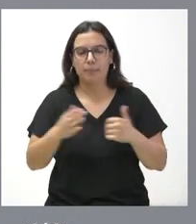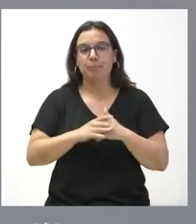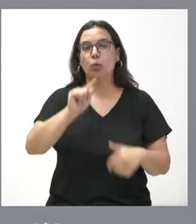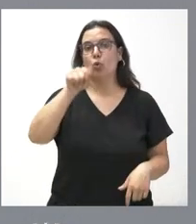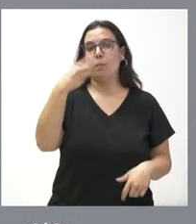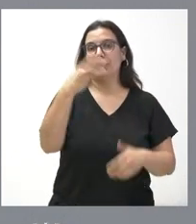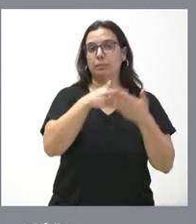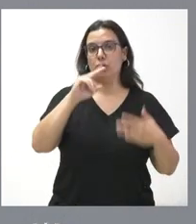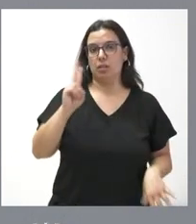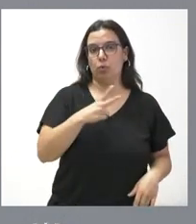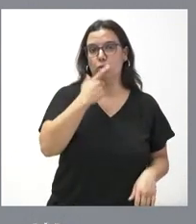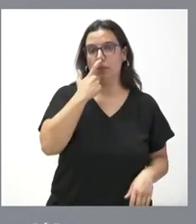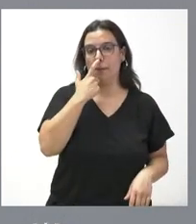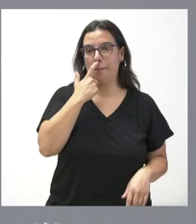de euros,